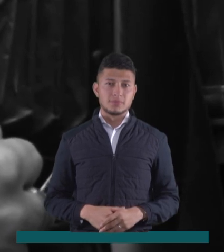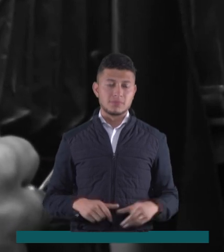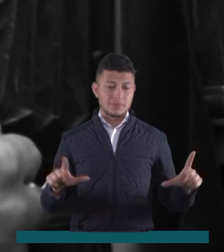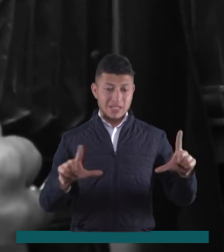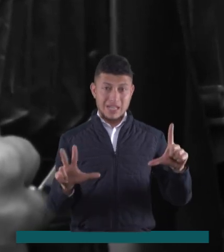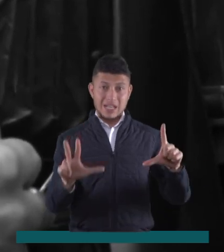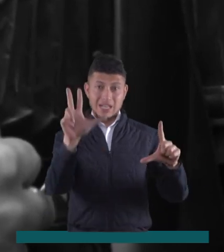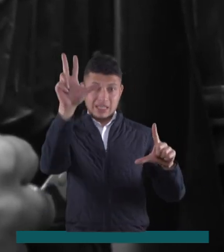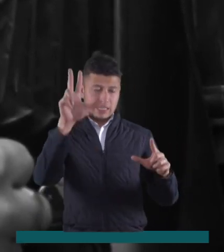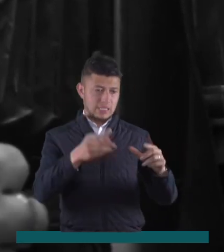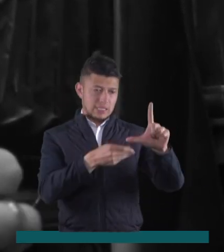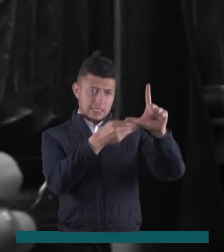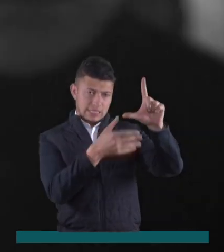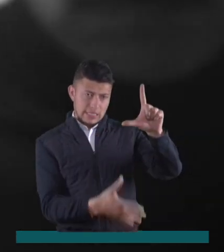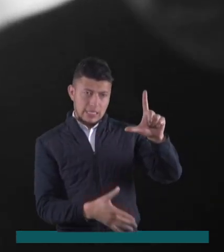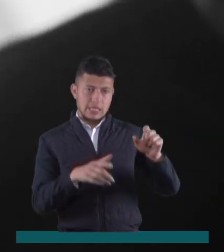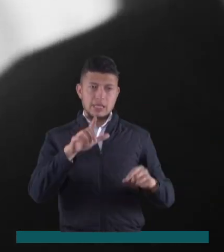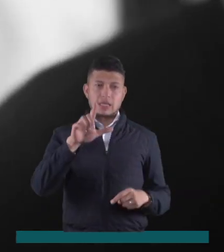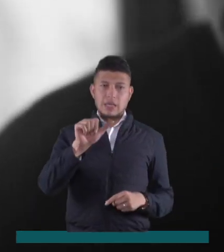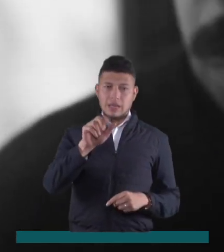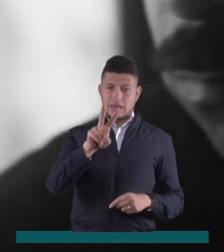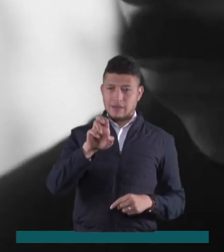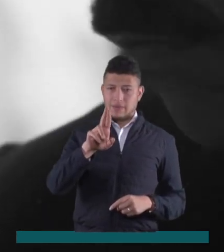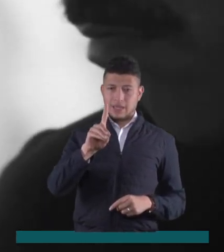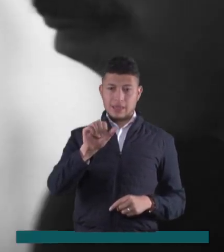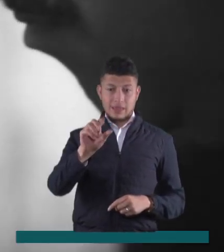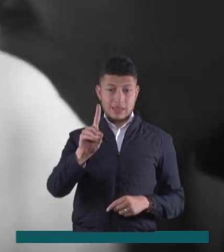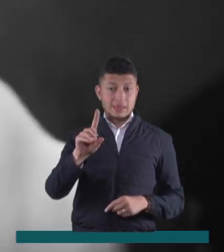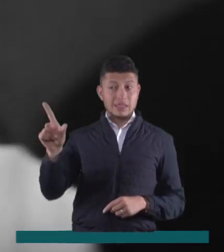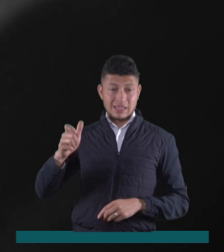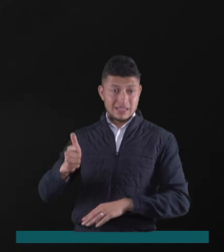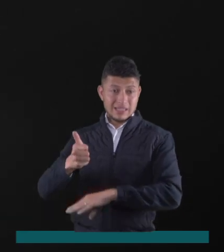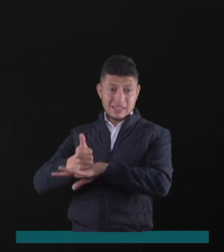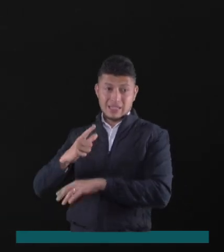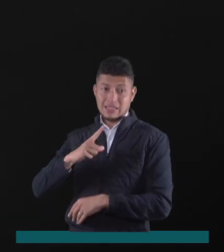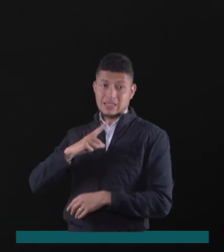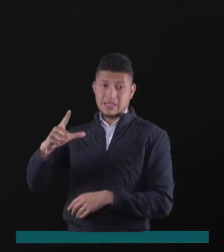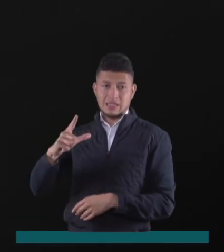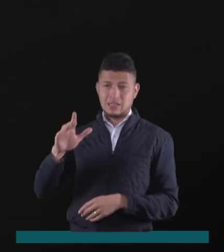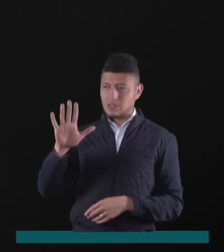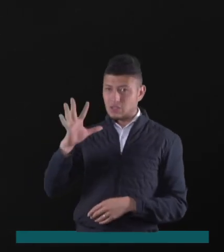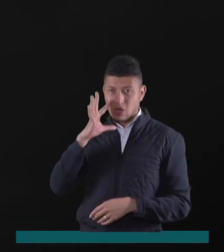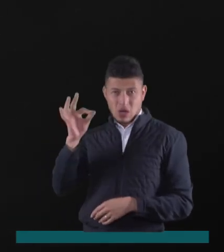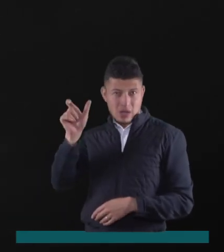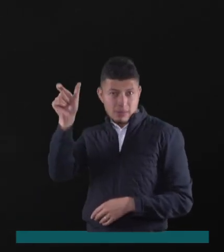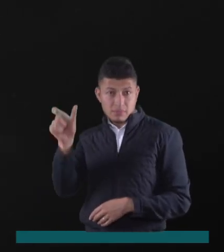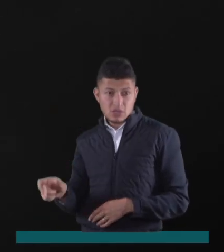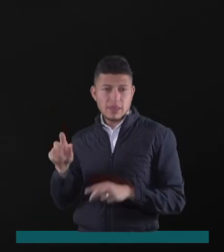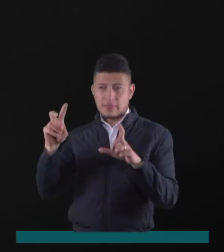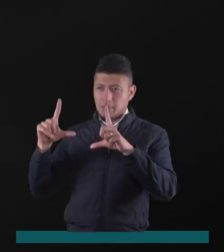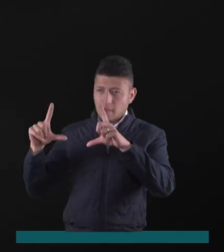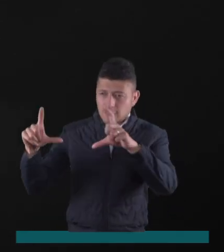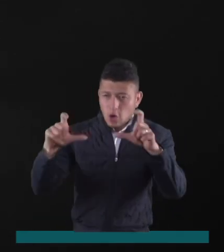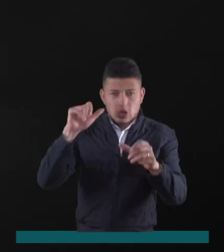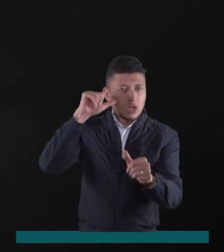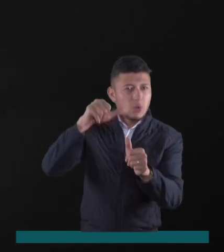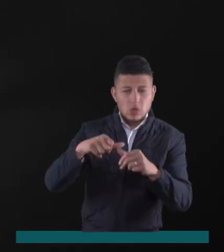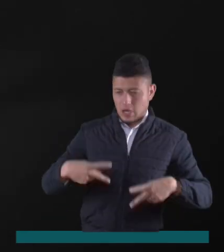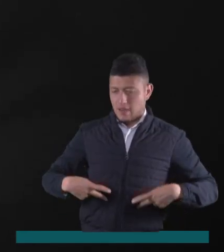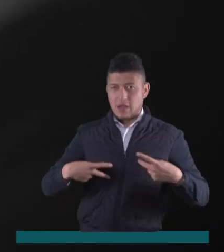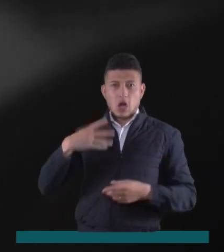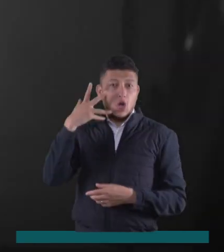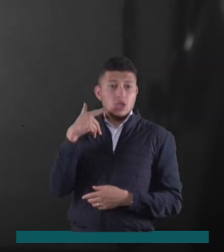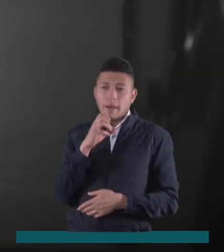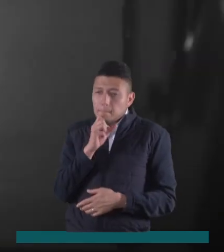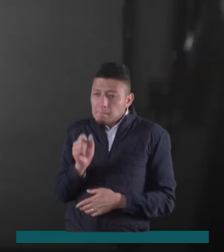Llega al Canal 13 la serie La Verdad Revelada dirigida por Lisandro Duque. Una obra sobre la memoria de las fotografías, los recuerdos